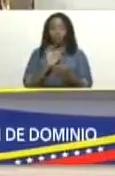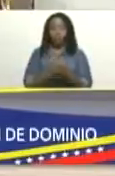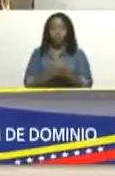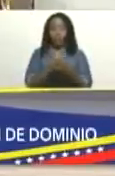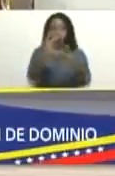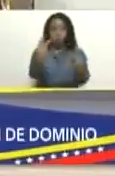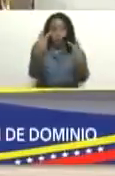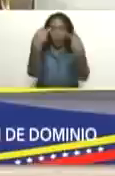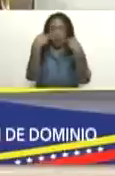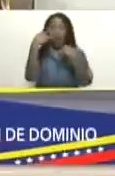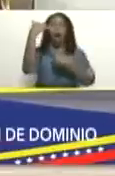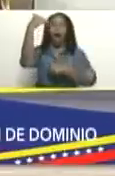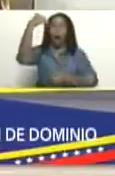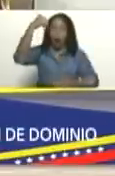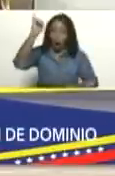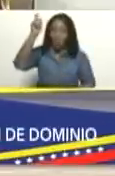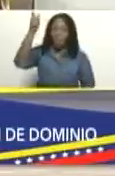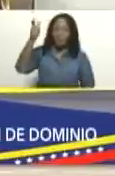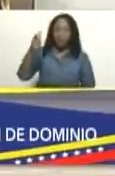escuchan, los hay,